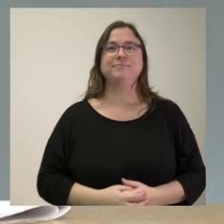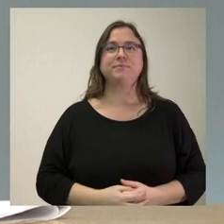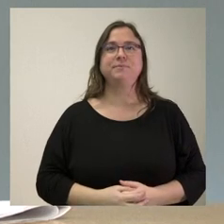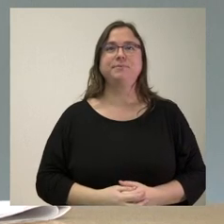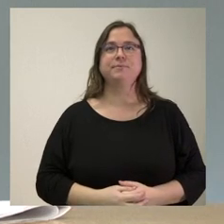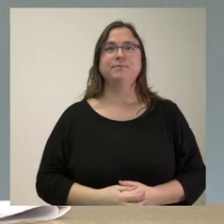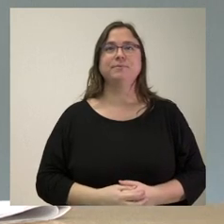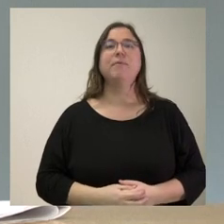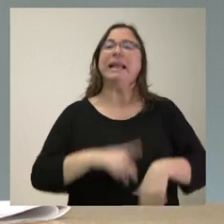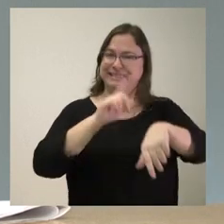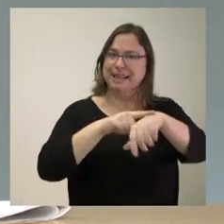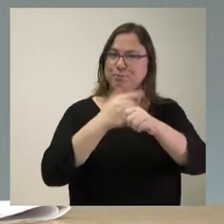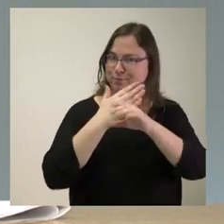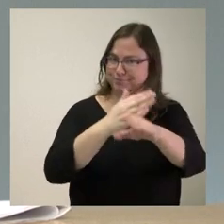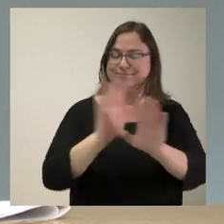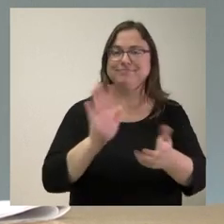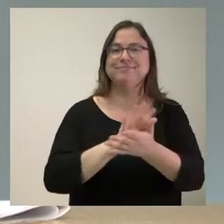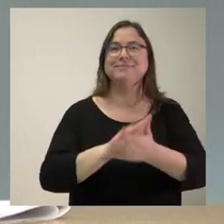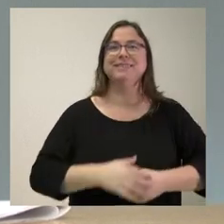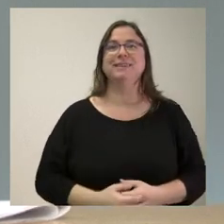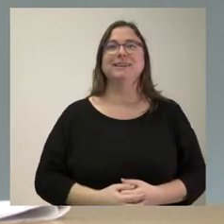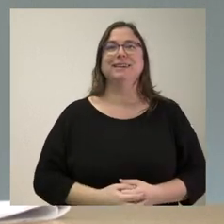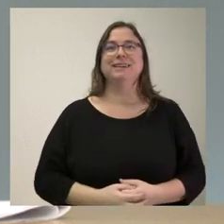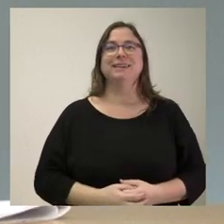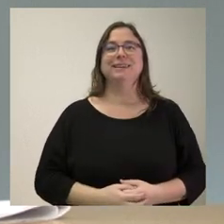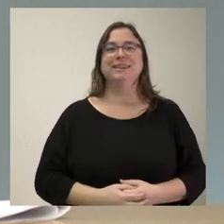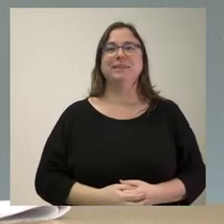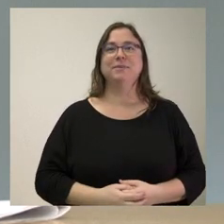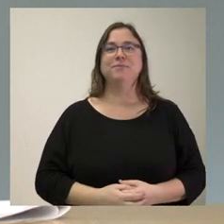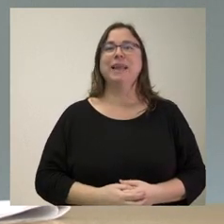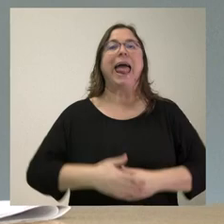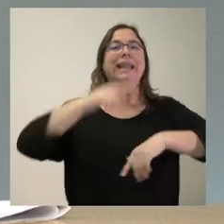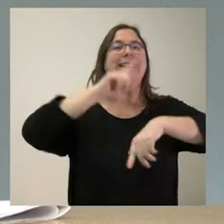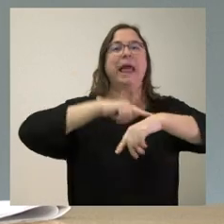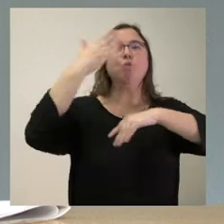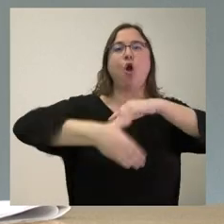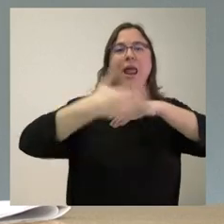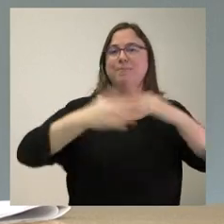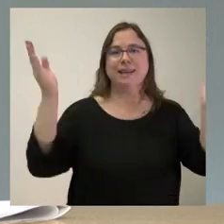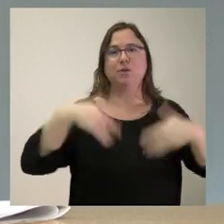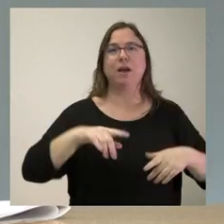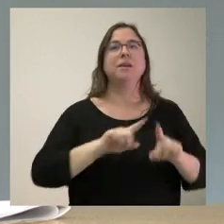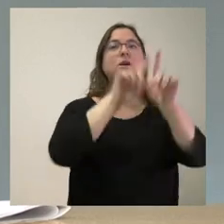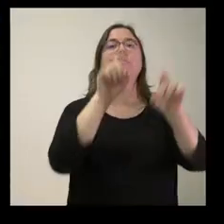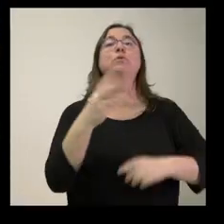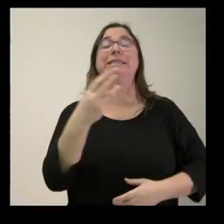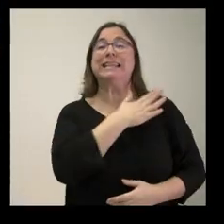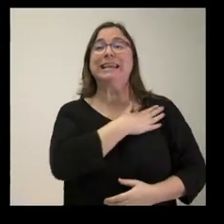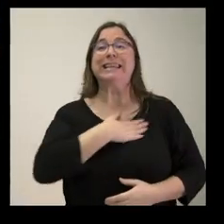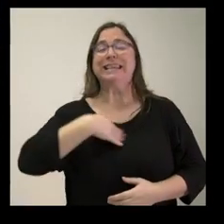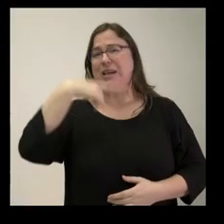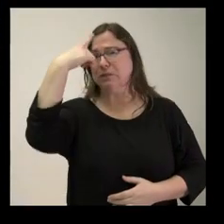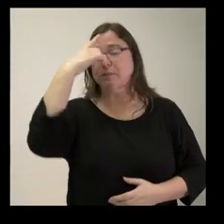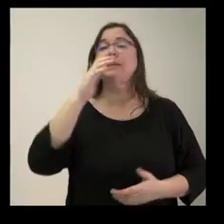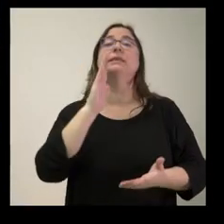Hay tipo para todos, ¿eh? No vamos a poner un límite de que le quedan solo tres preguntas. Solo quería saber que si inadmitir el